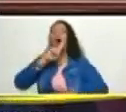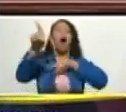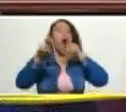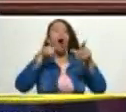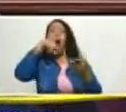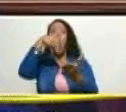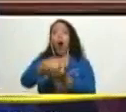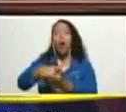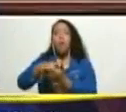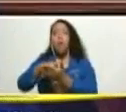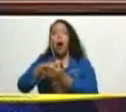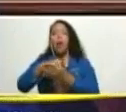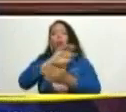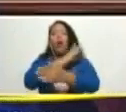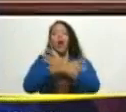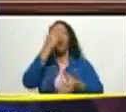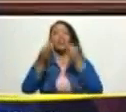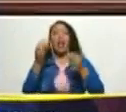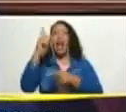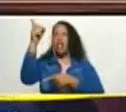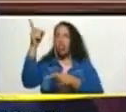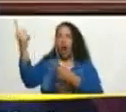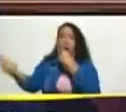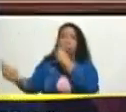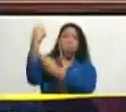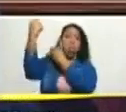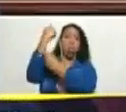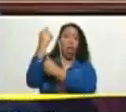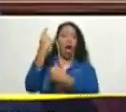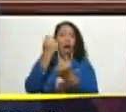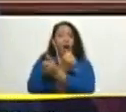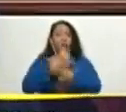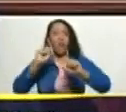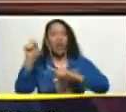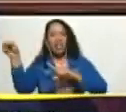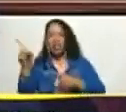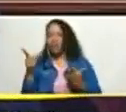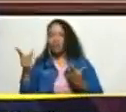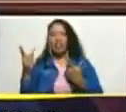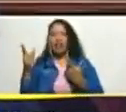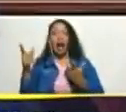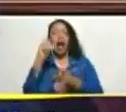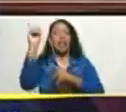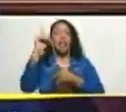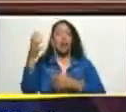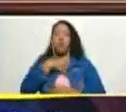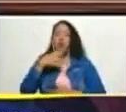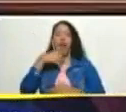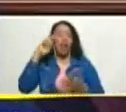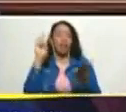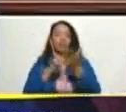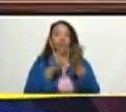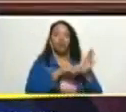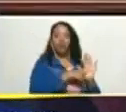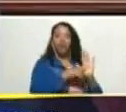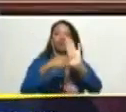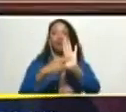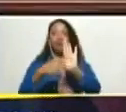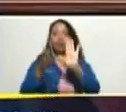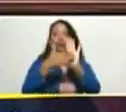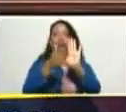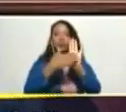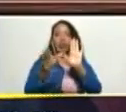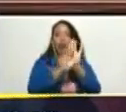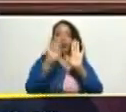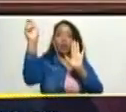desde afuera fracasó se estrelló contra la realidad poderosa del funcionamiento republicano